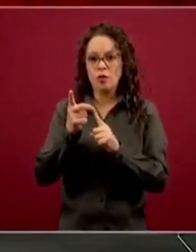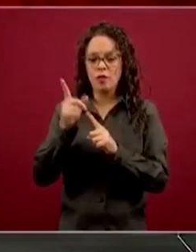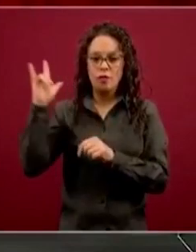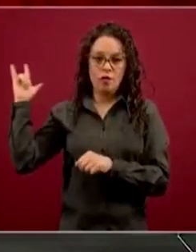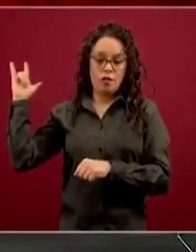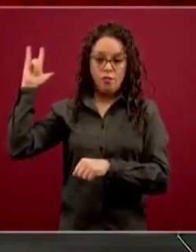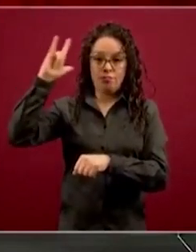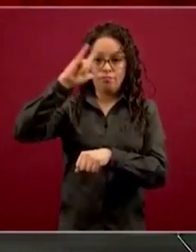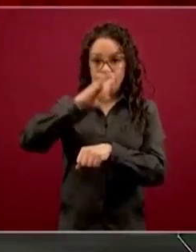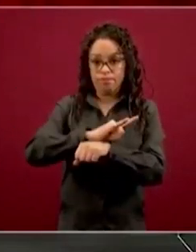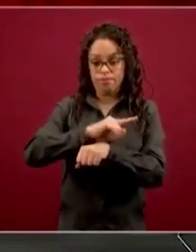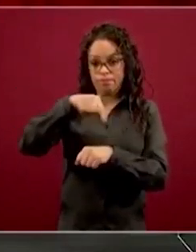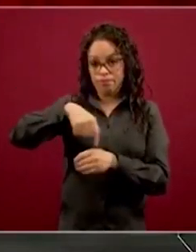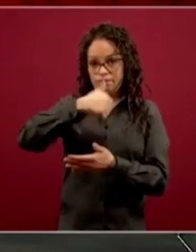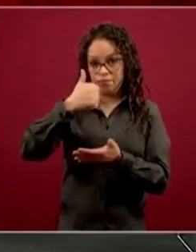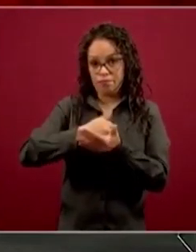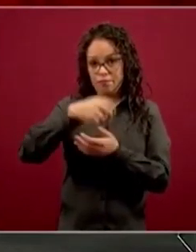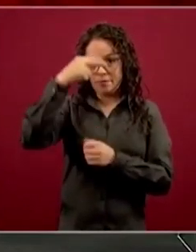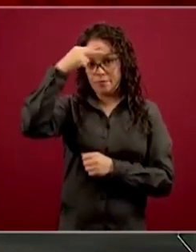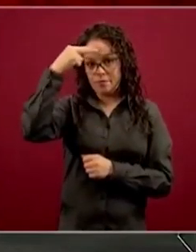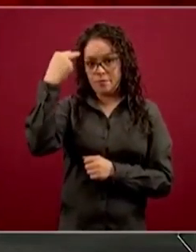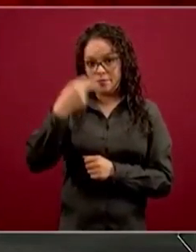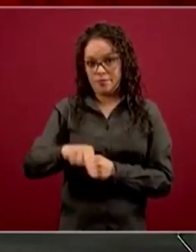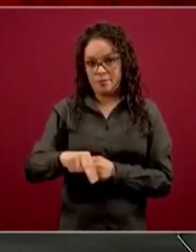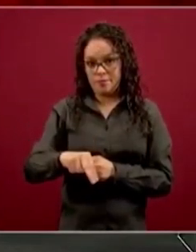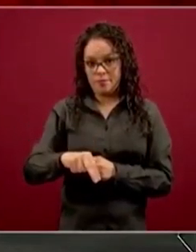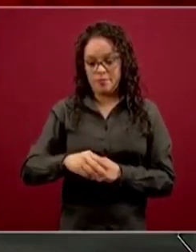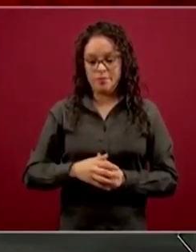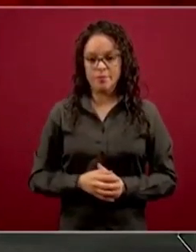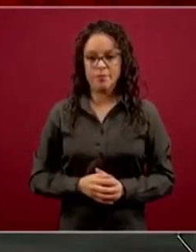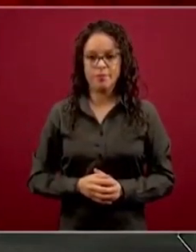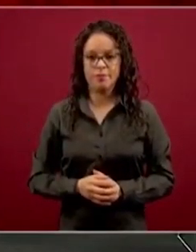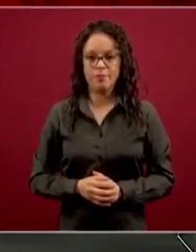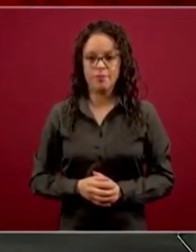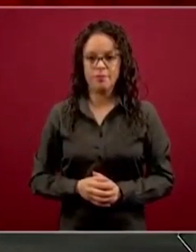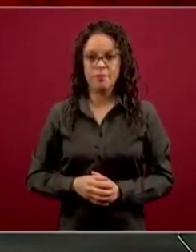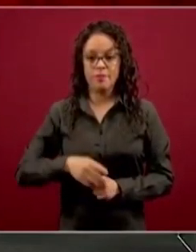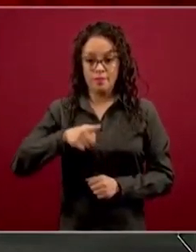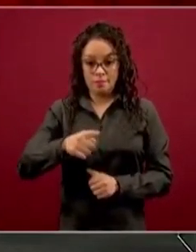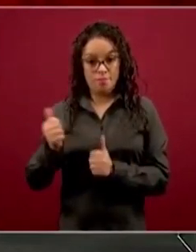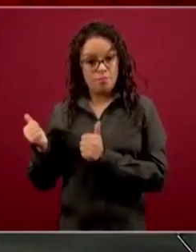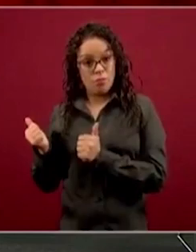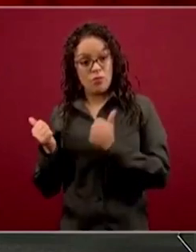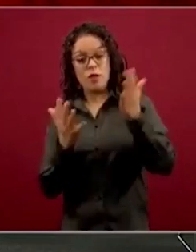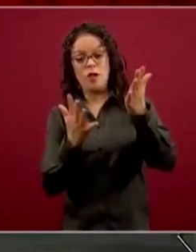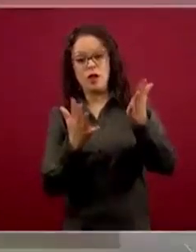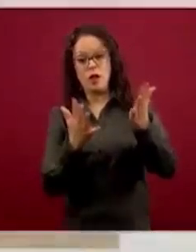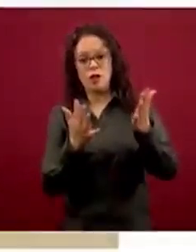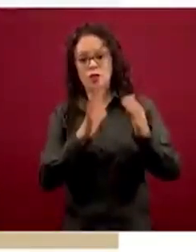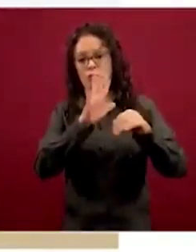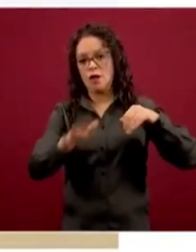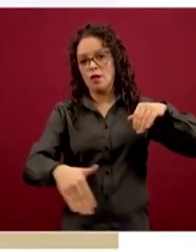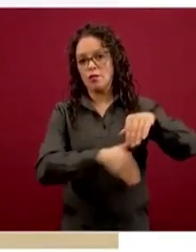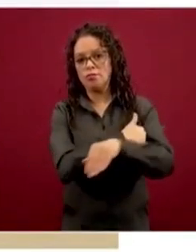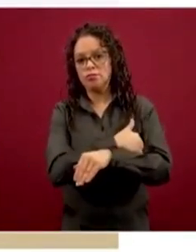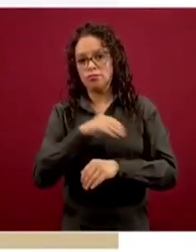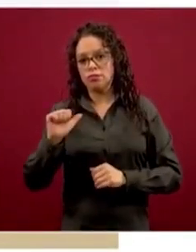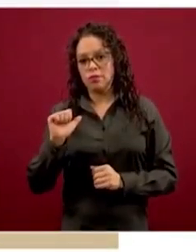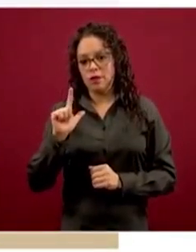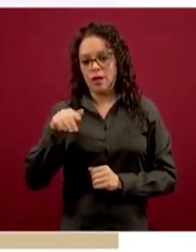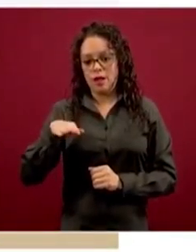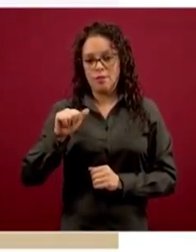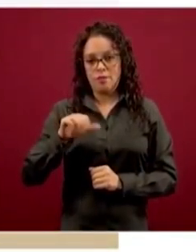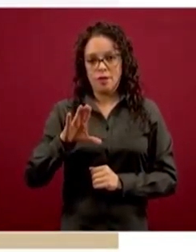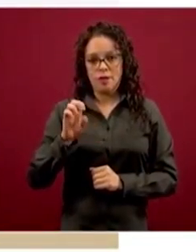Internacional de la Ciudad de México, de ahí a los almacenes centrales en esta Ciudad de México.